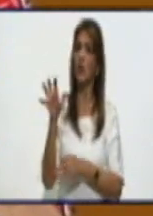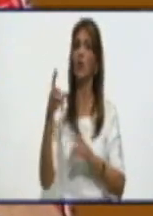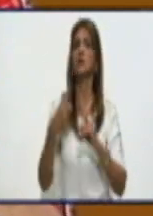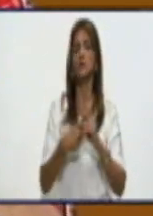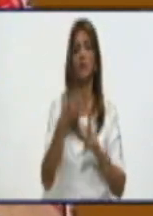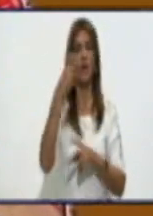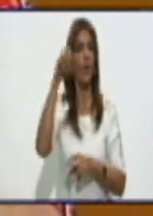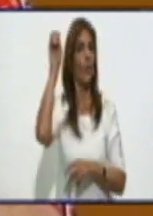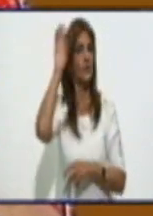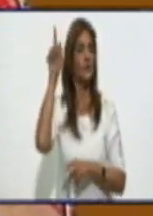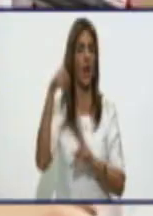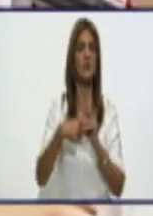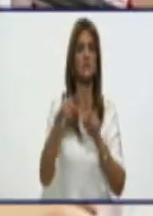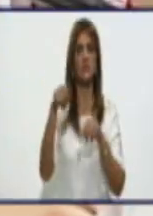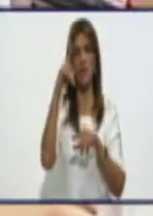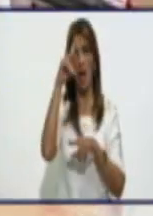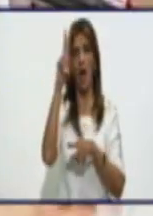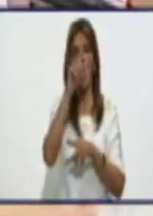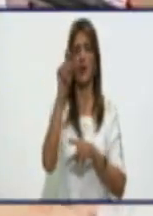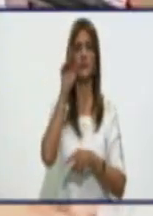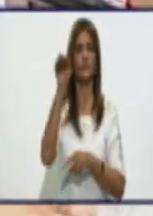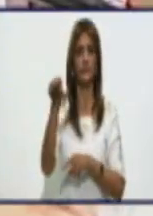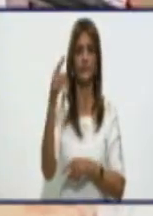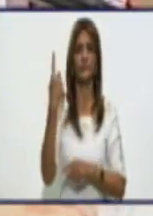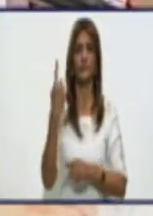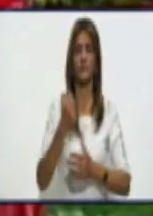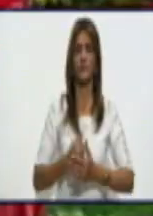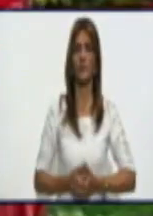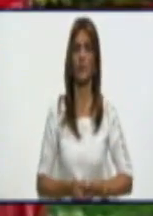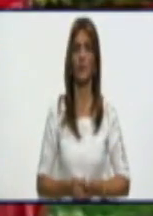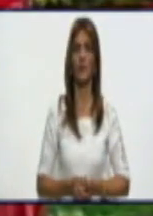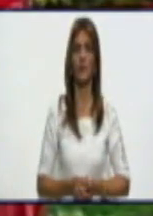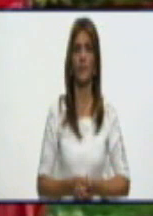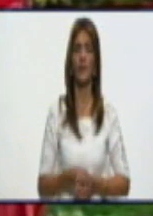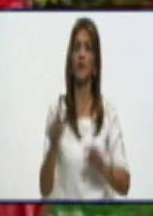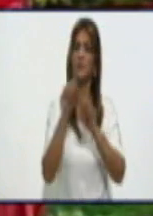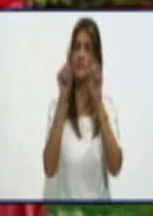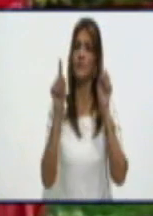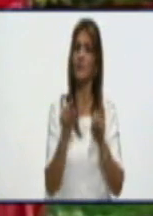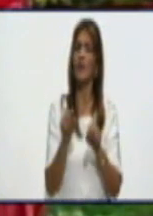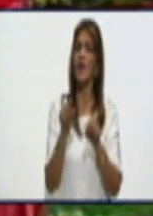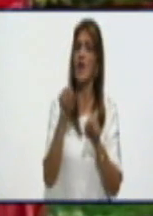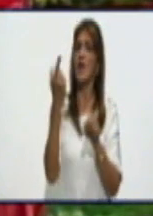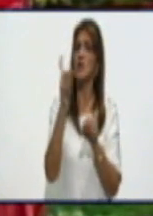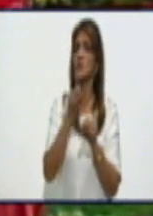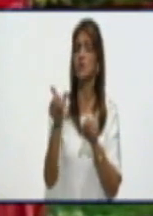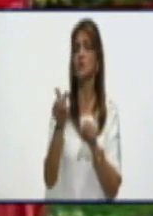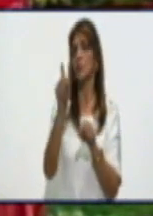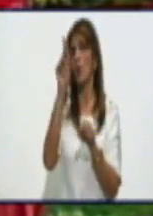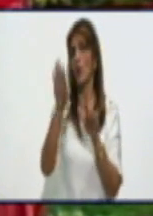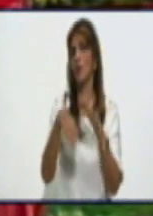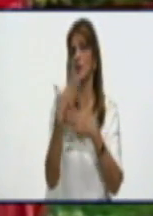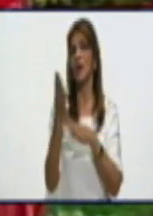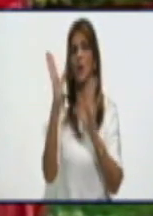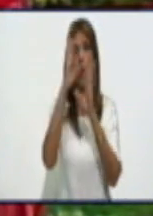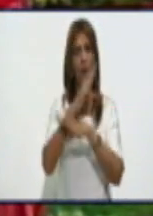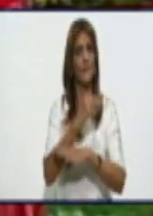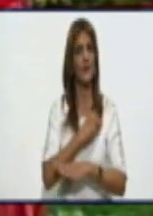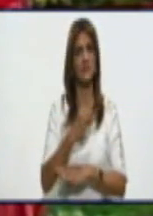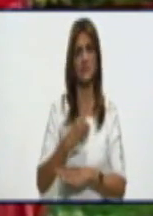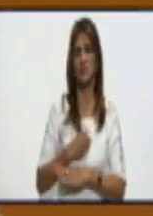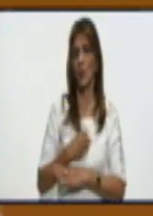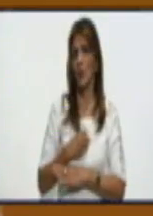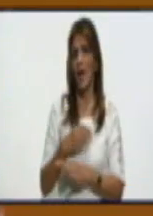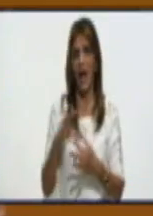Hospital Celia Sánchez Manduley. Doctora, en los últimos días no se reporta paciente granmense fallecido por COVID. En los